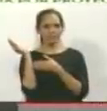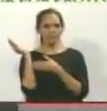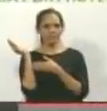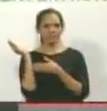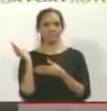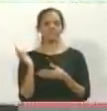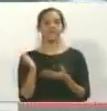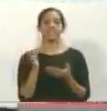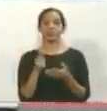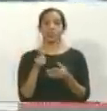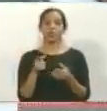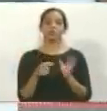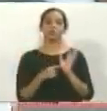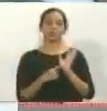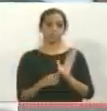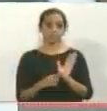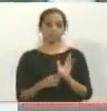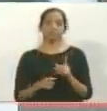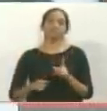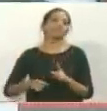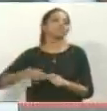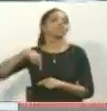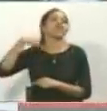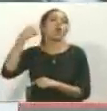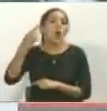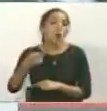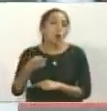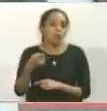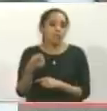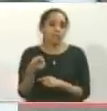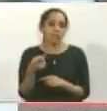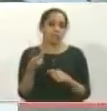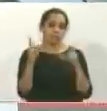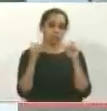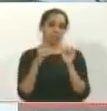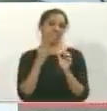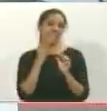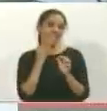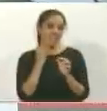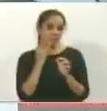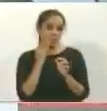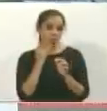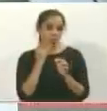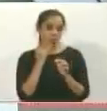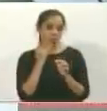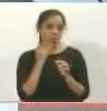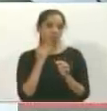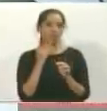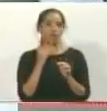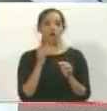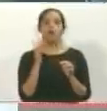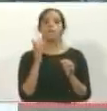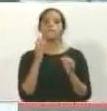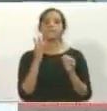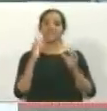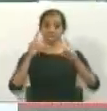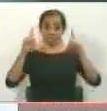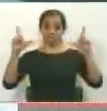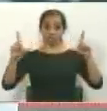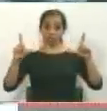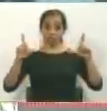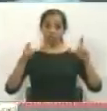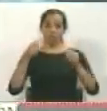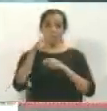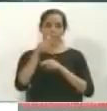Estas son imágenes de otra, de una toma hecha en prueba a un vidrio blindado con armas de fuego.